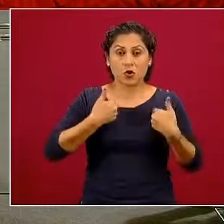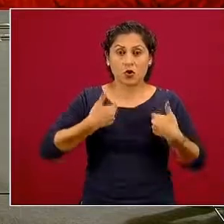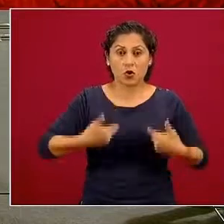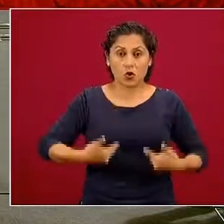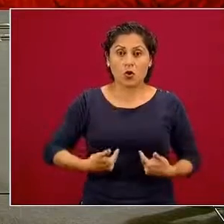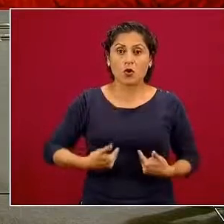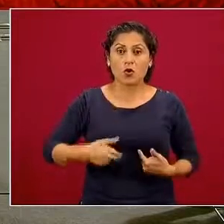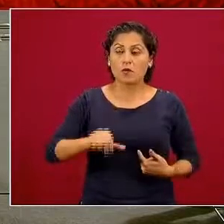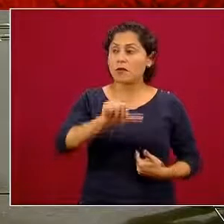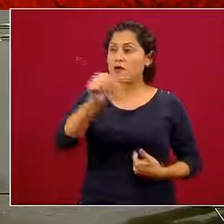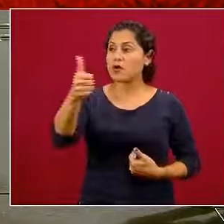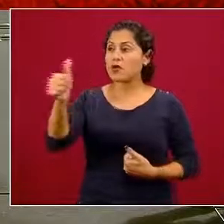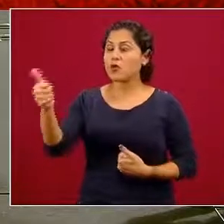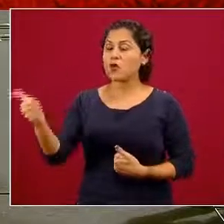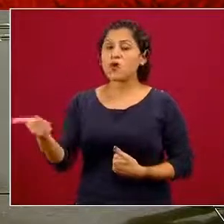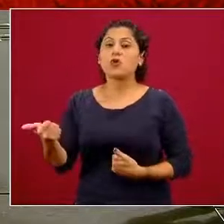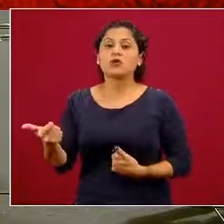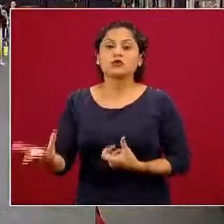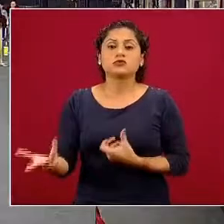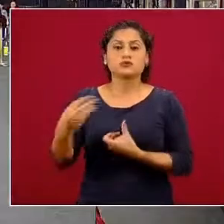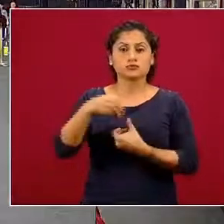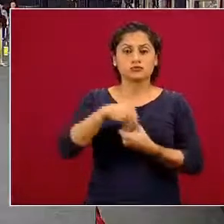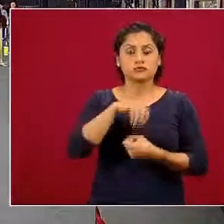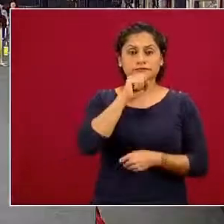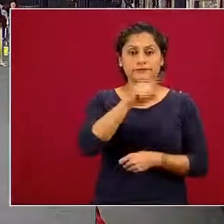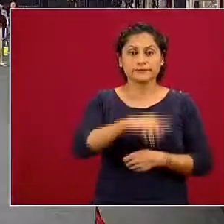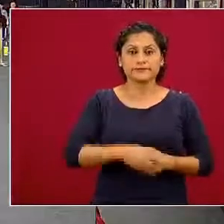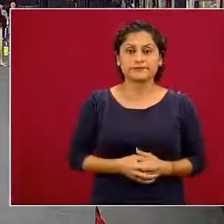Muchas gracias. Adelante, Maestra Diana Tejadilla.